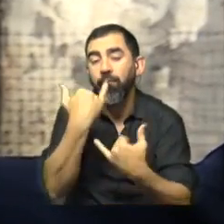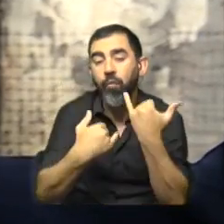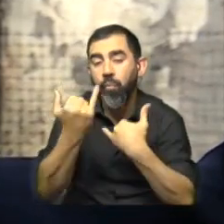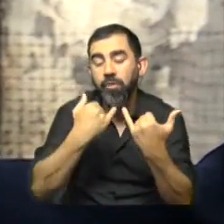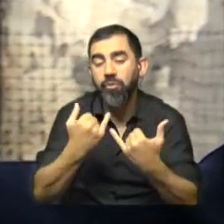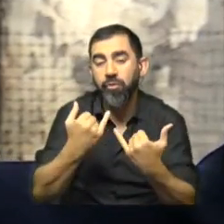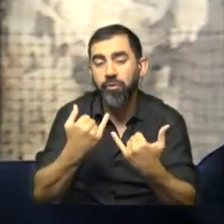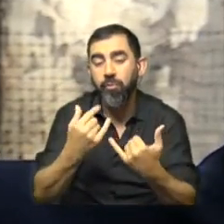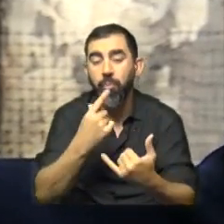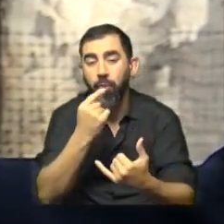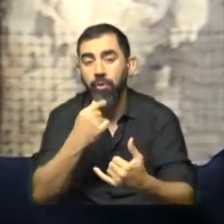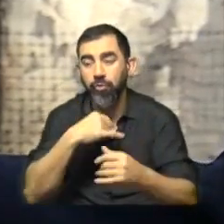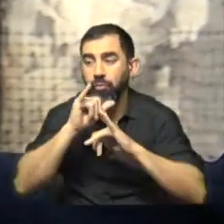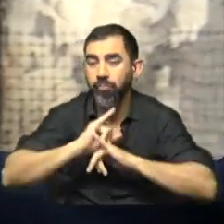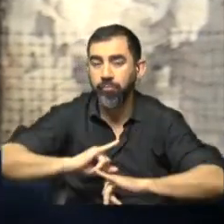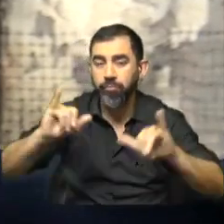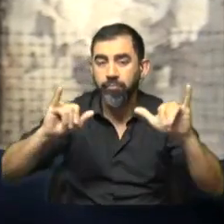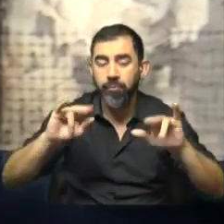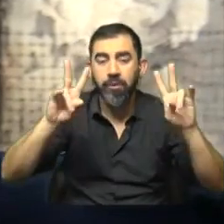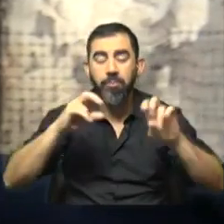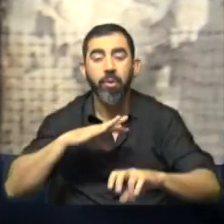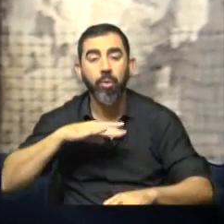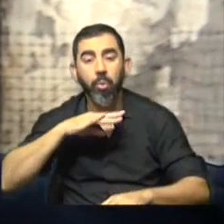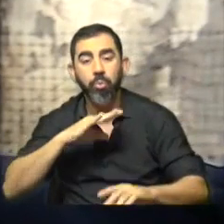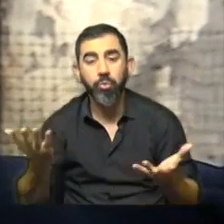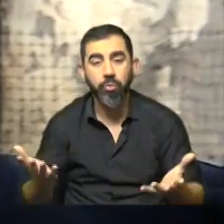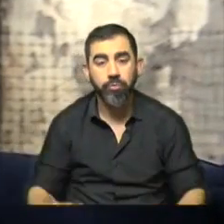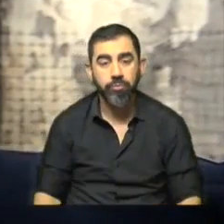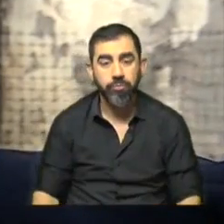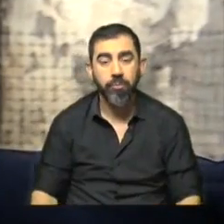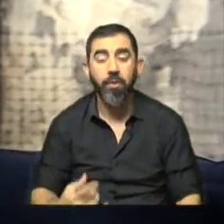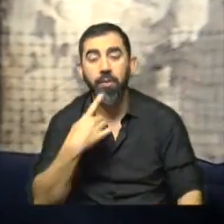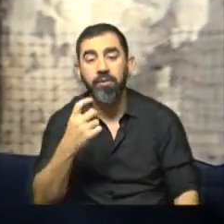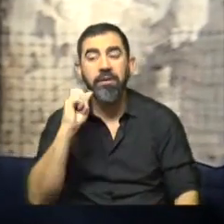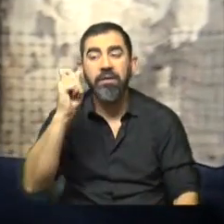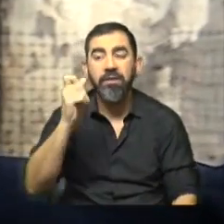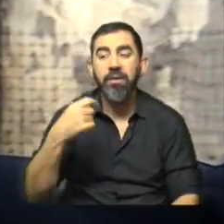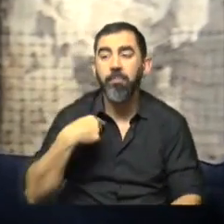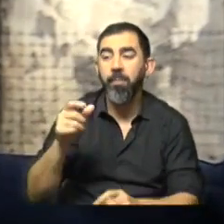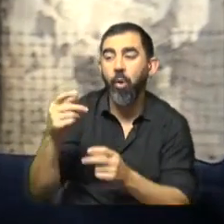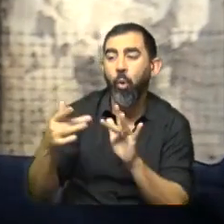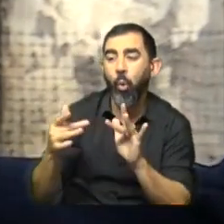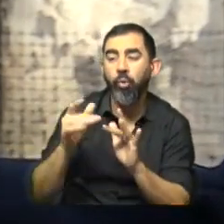policiales que yo daba del caso de corrupción, supuestamente buscando quiénes eran mis fuentes.